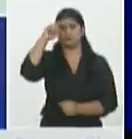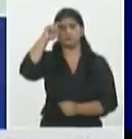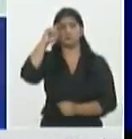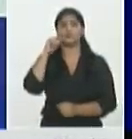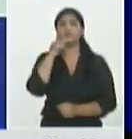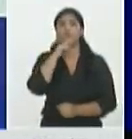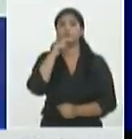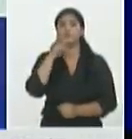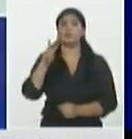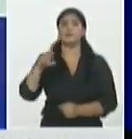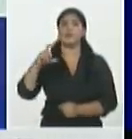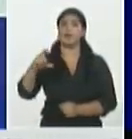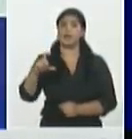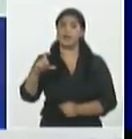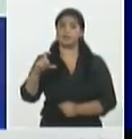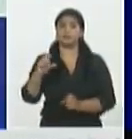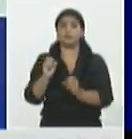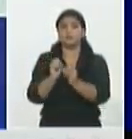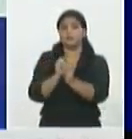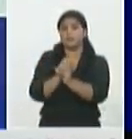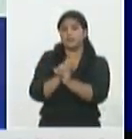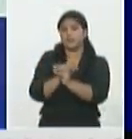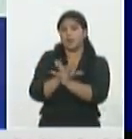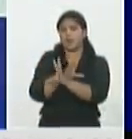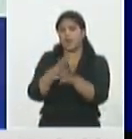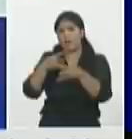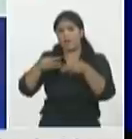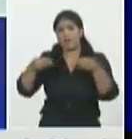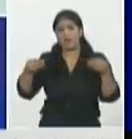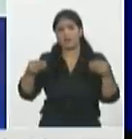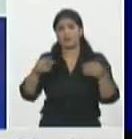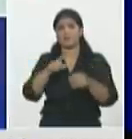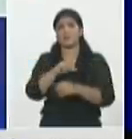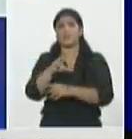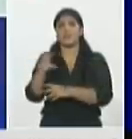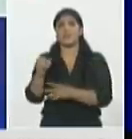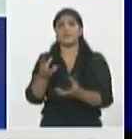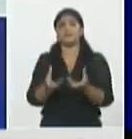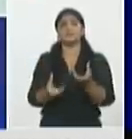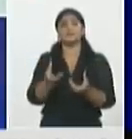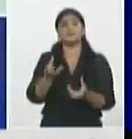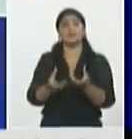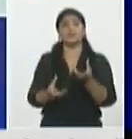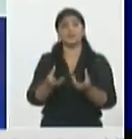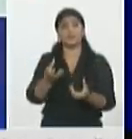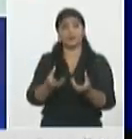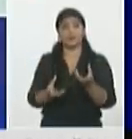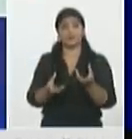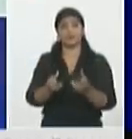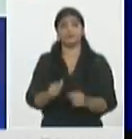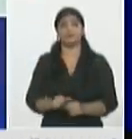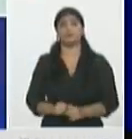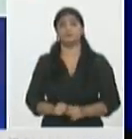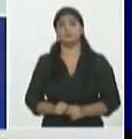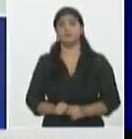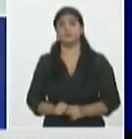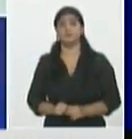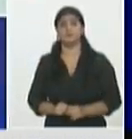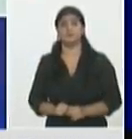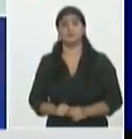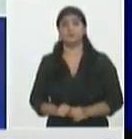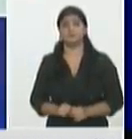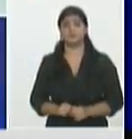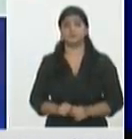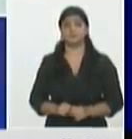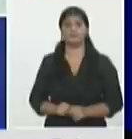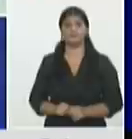Clara un poco más clara y después Cienfuegos que fíjense como se mantuvo muy por debajo durante prácticamente